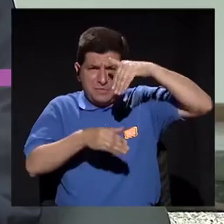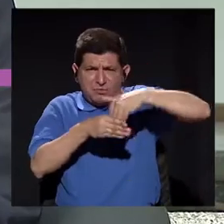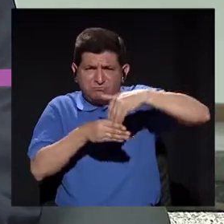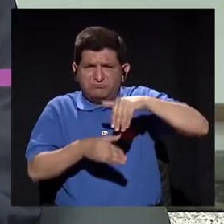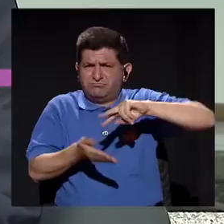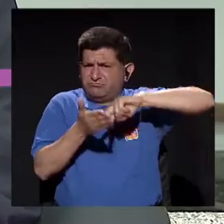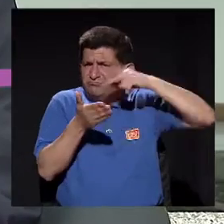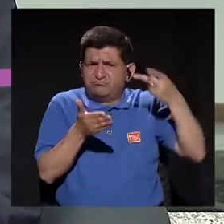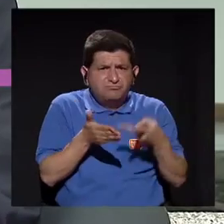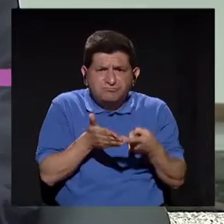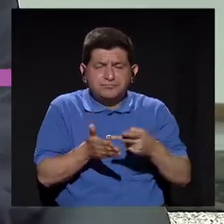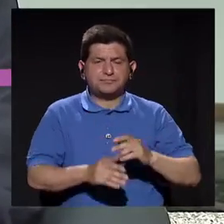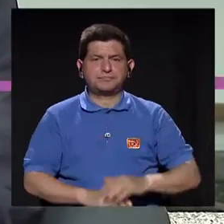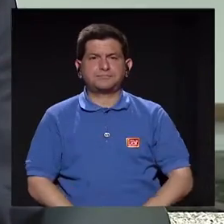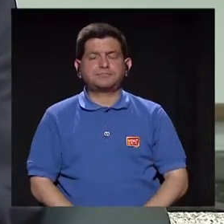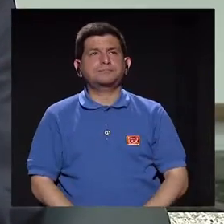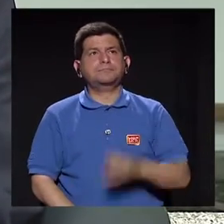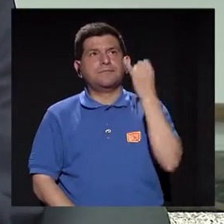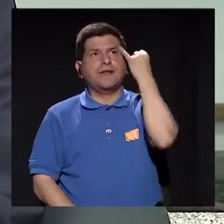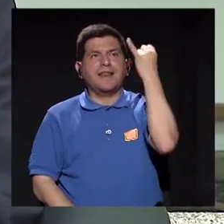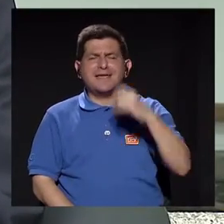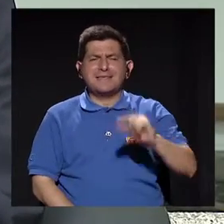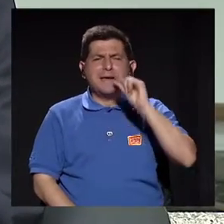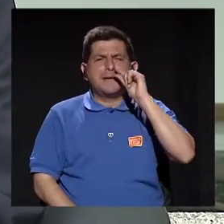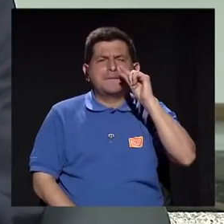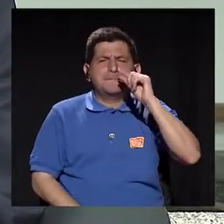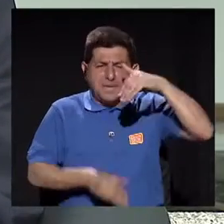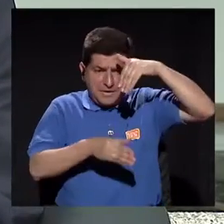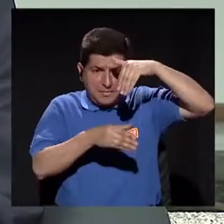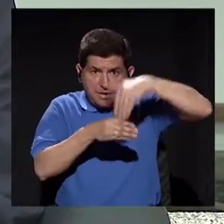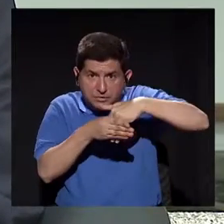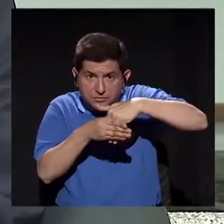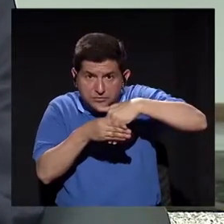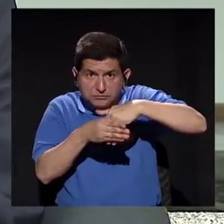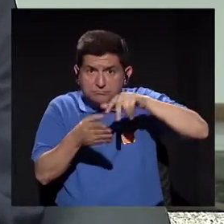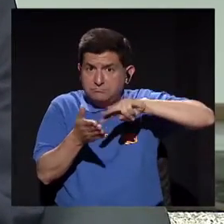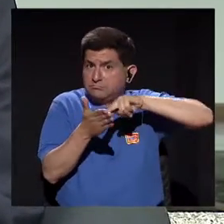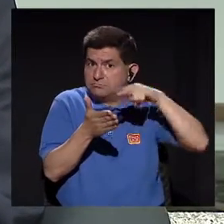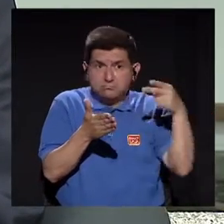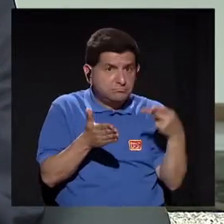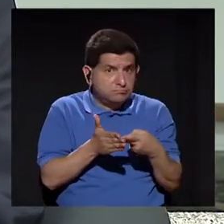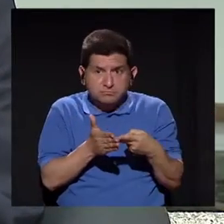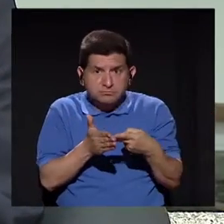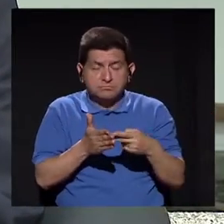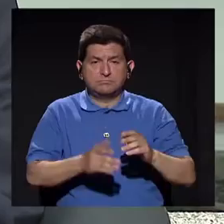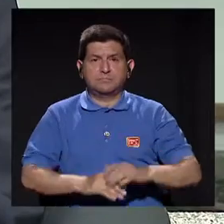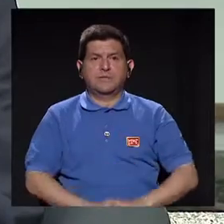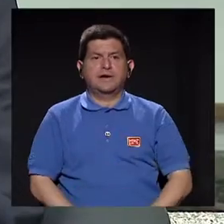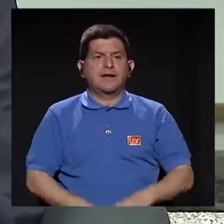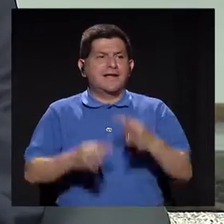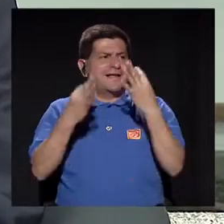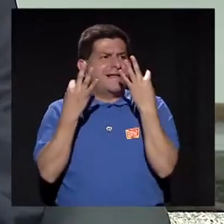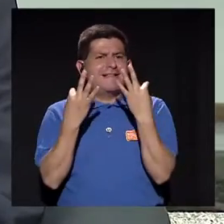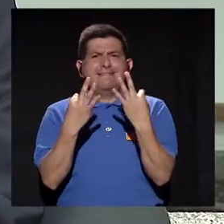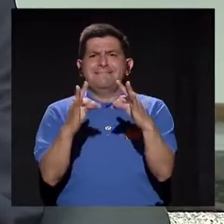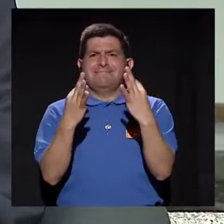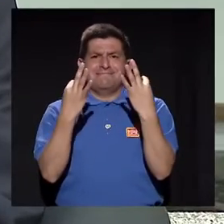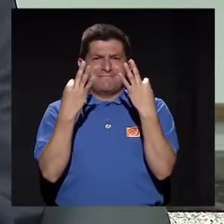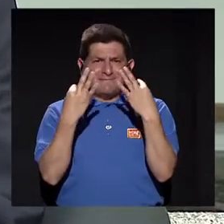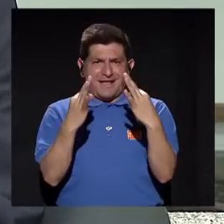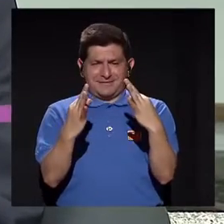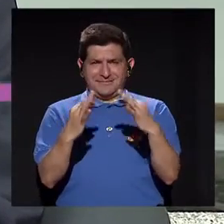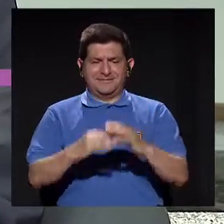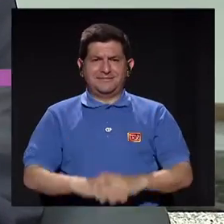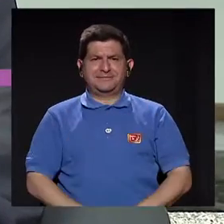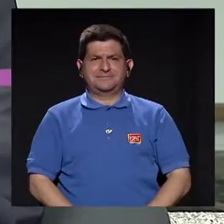Sí, el concepto de mínimamente invasivo es tratando de